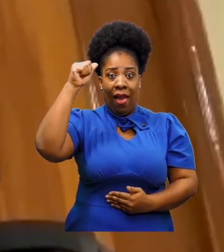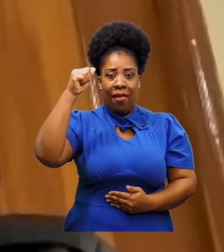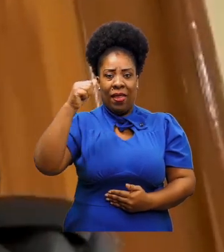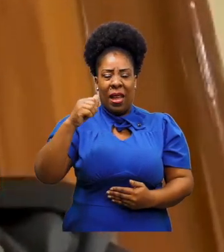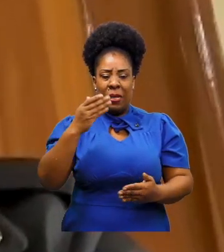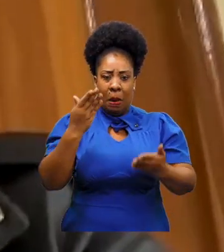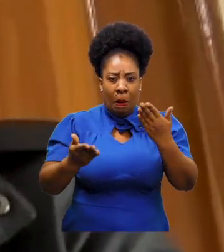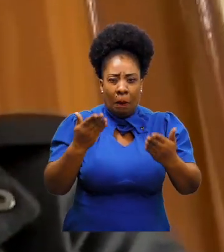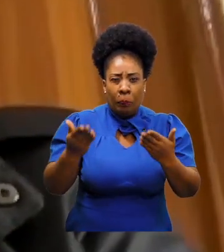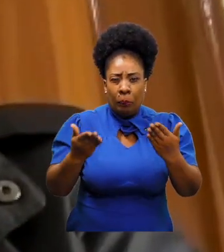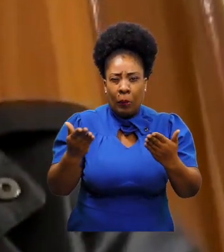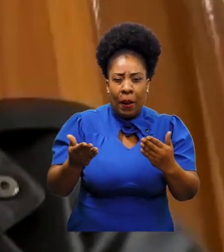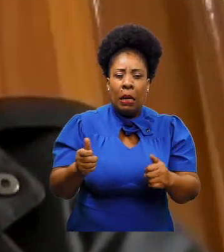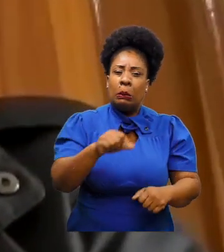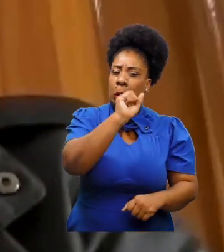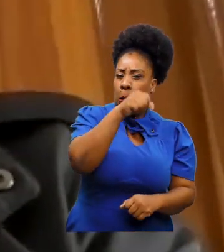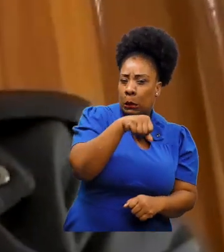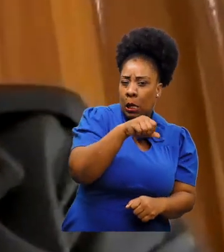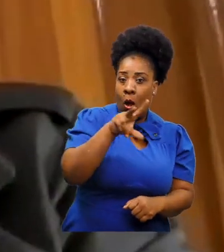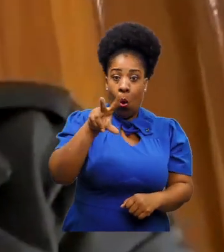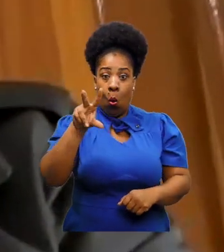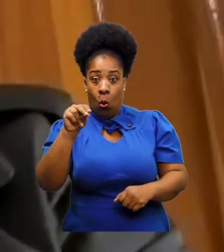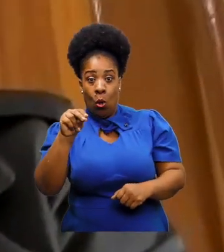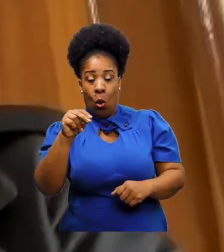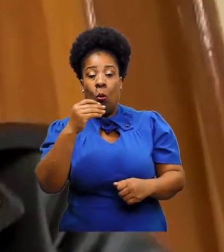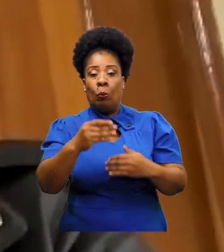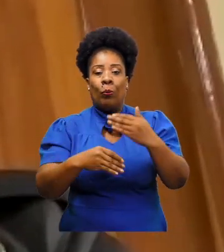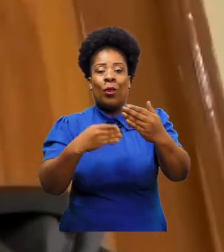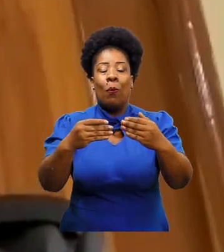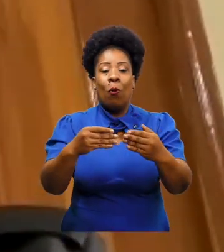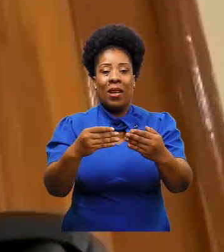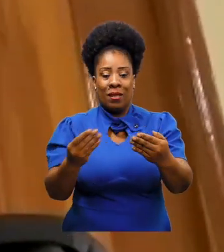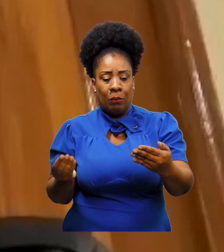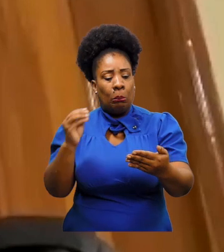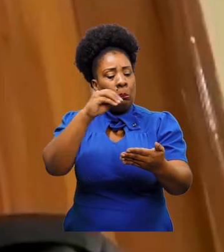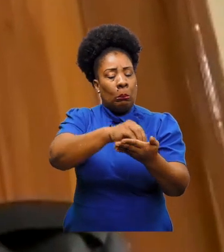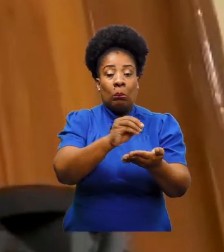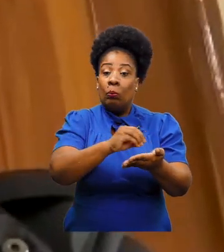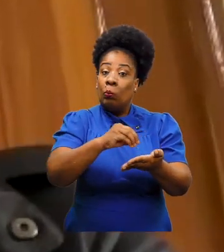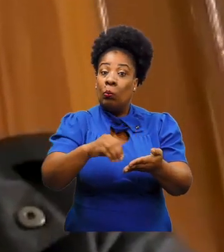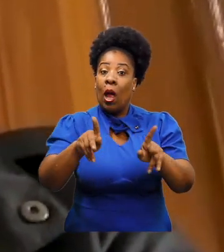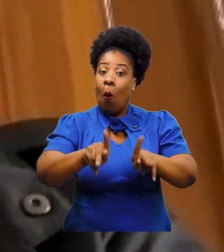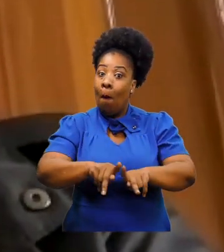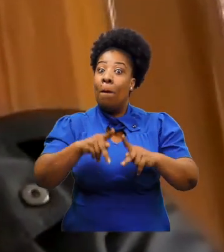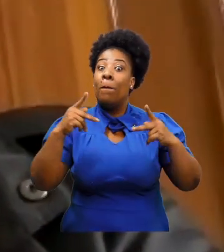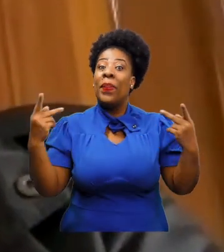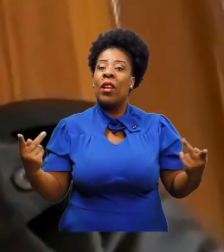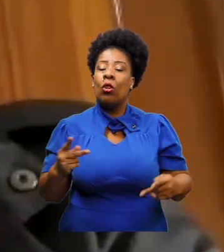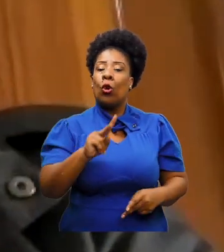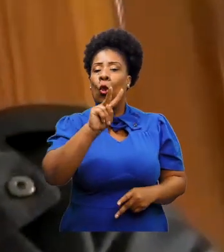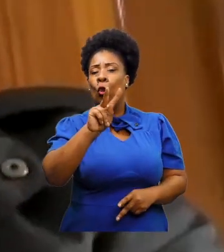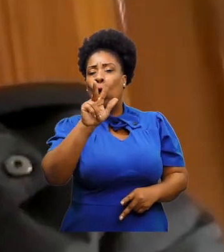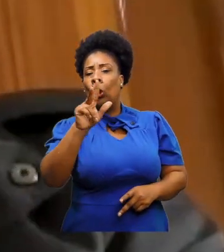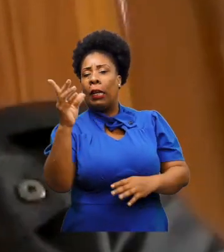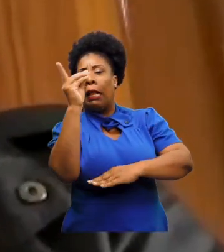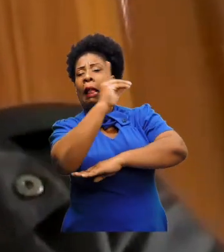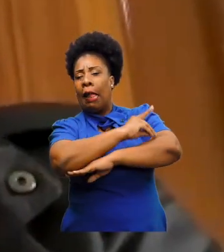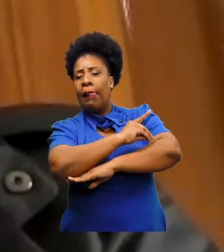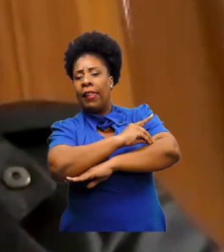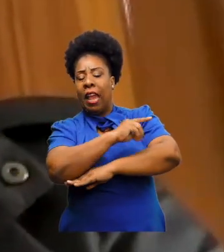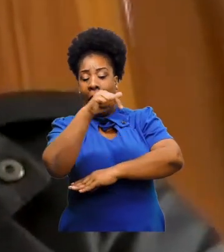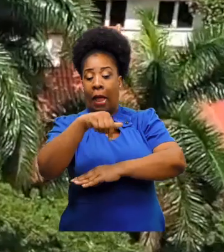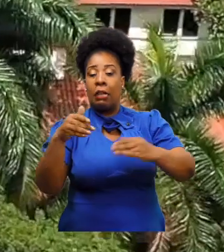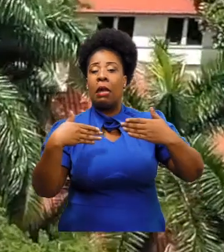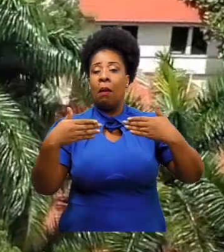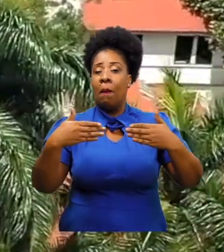torno a si la norma es constitucional o no, viene entonces la publicación por tres días en un periódico de circulación